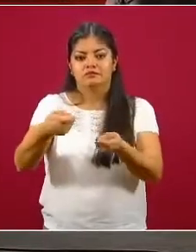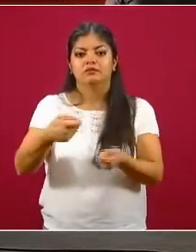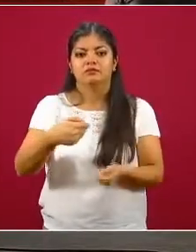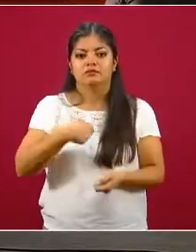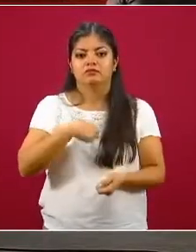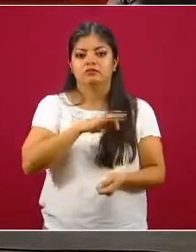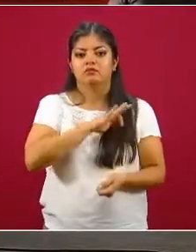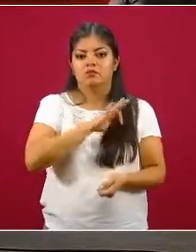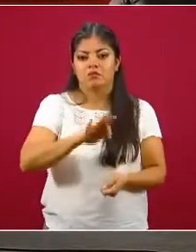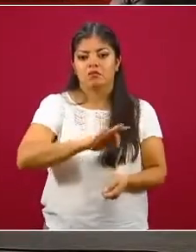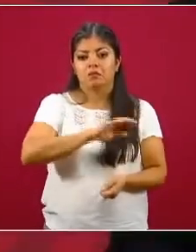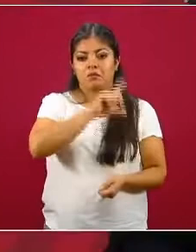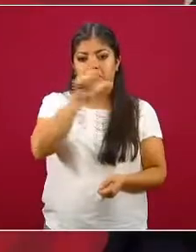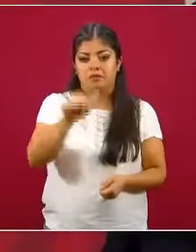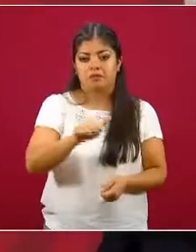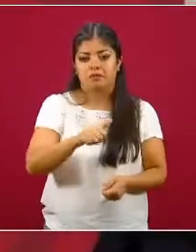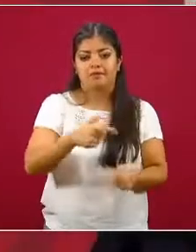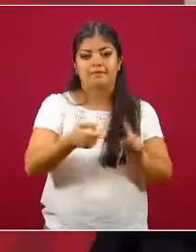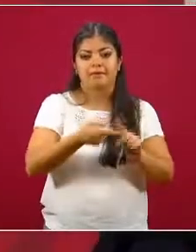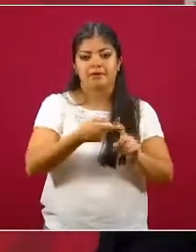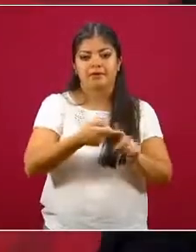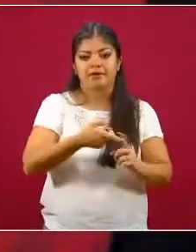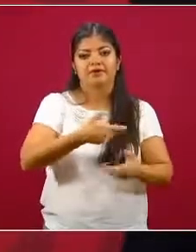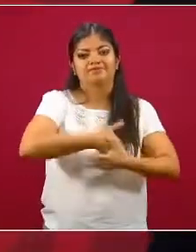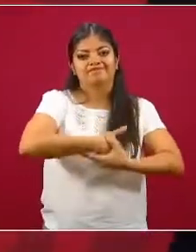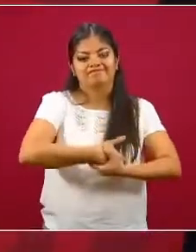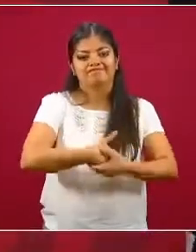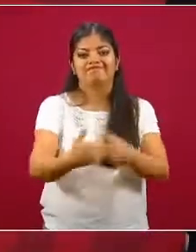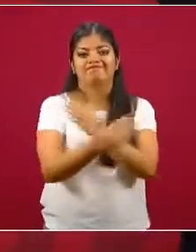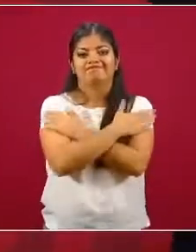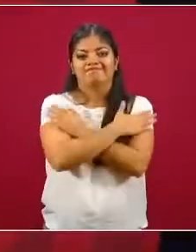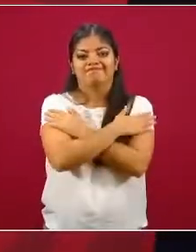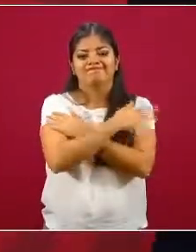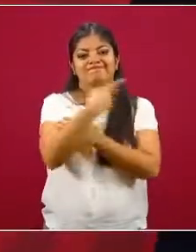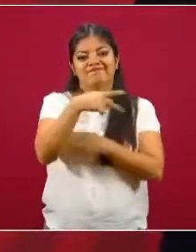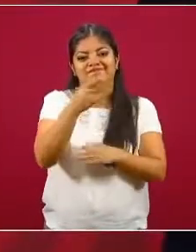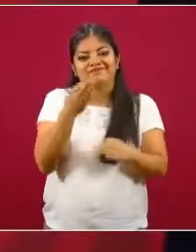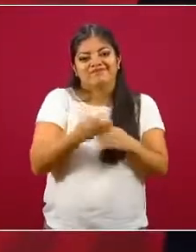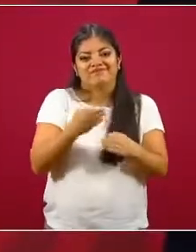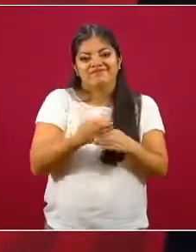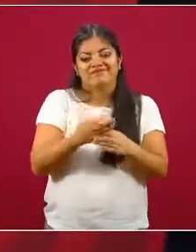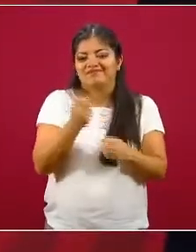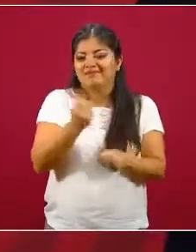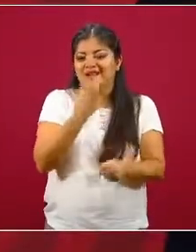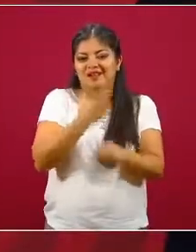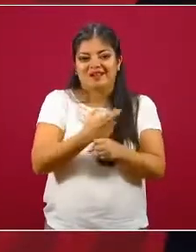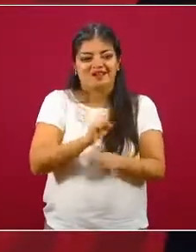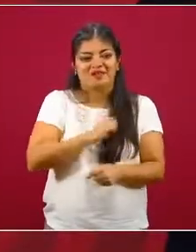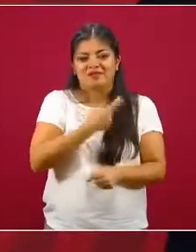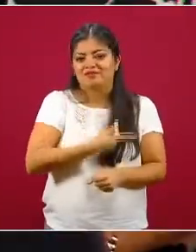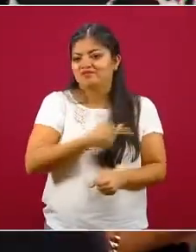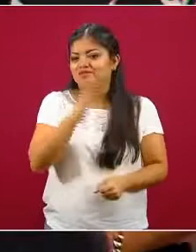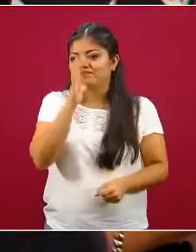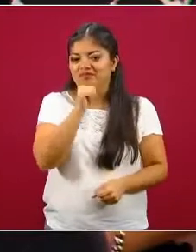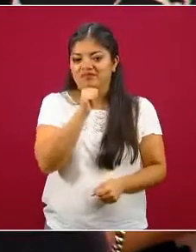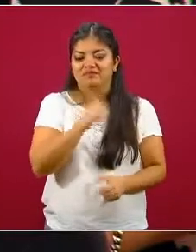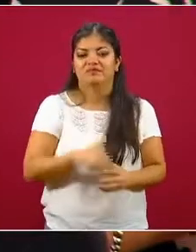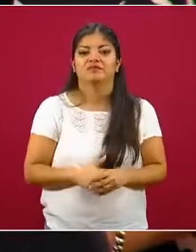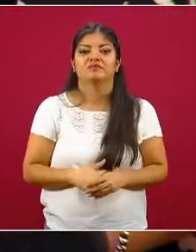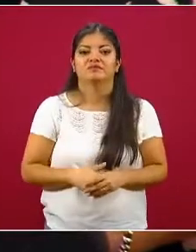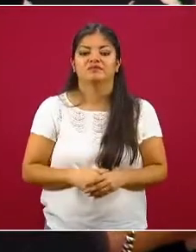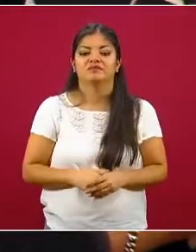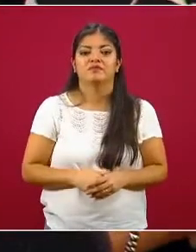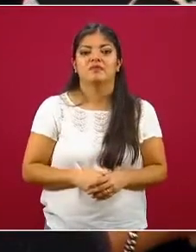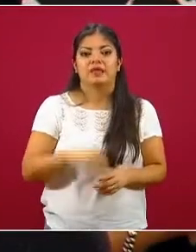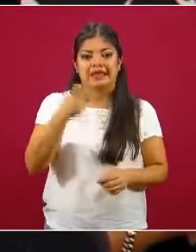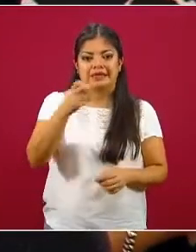poderlo hacer después de estrecharlos de mano y darnos un abrazo, pero por las indicaciones de la Secretaría de Salud no sería posible. Y